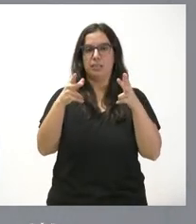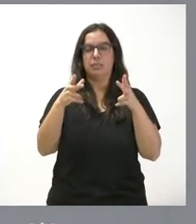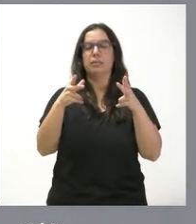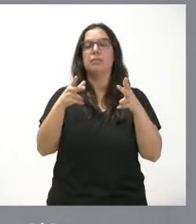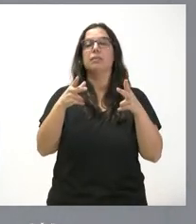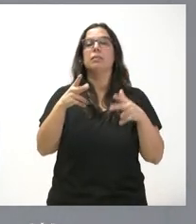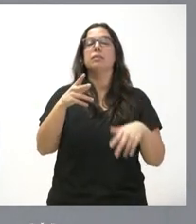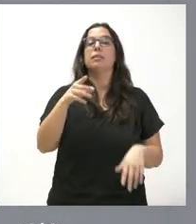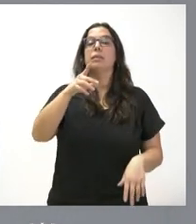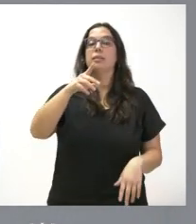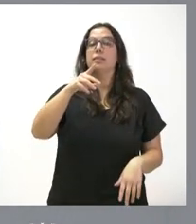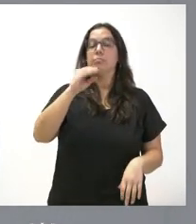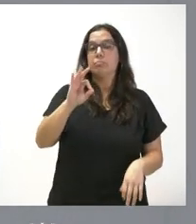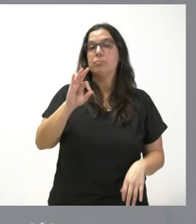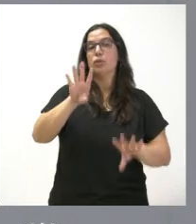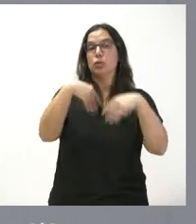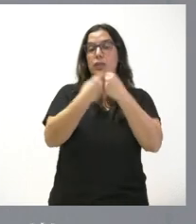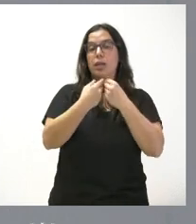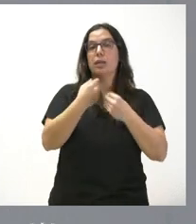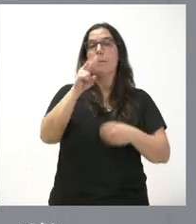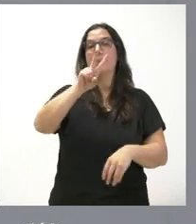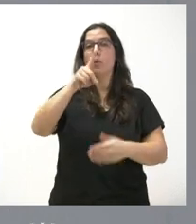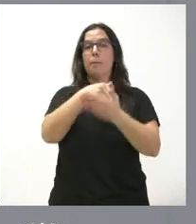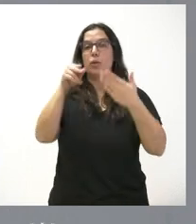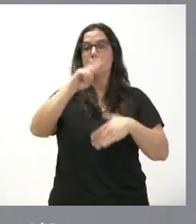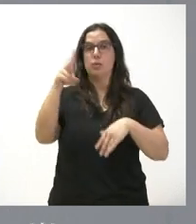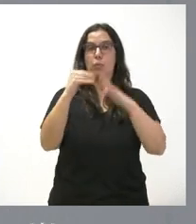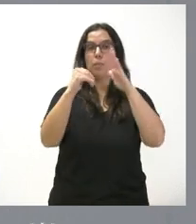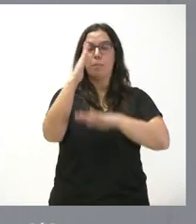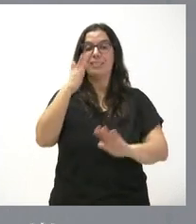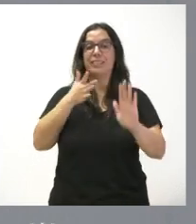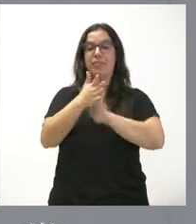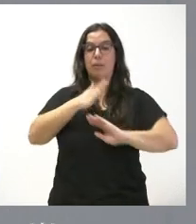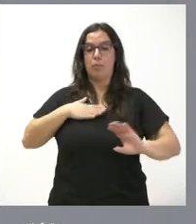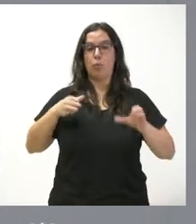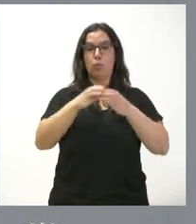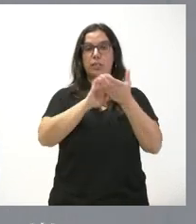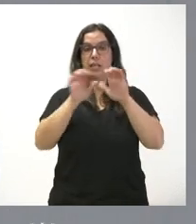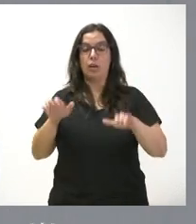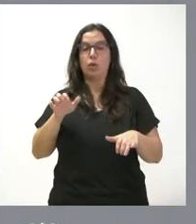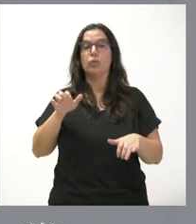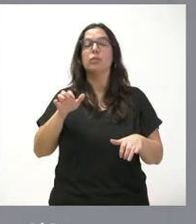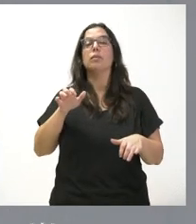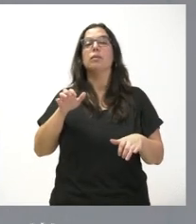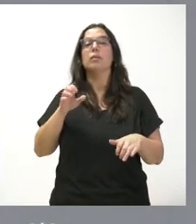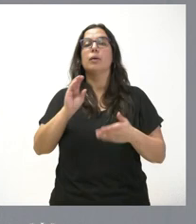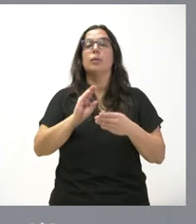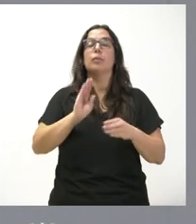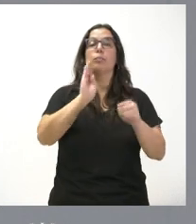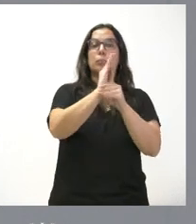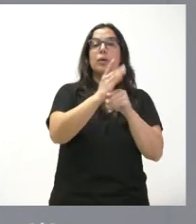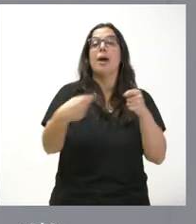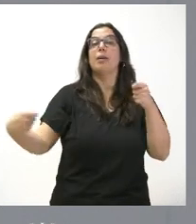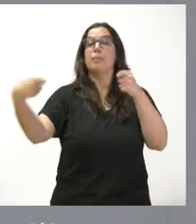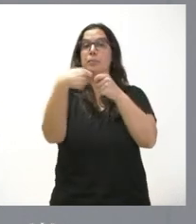viviendas sociales por un importe superior a los 21 millones de euros en lo que es la aportación de la Junta de Castilla y León. A hay que sumar las aportaciones de las corporaciones locales, si las